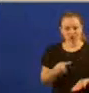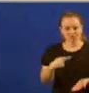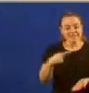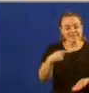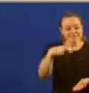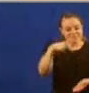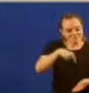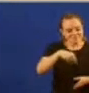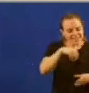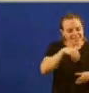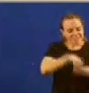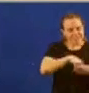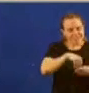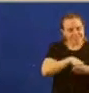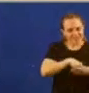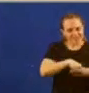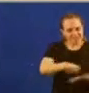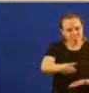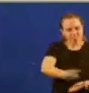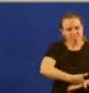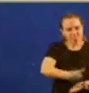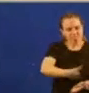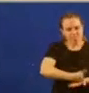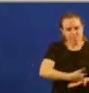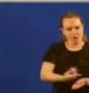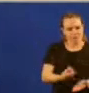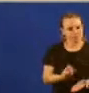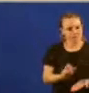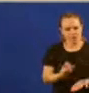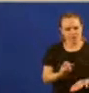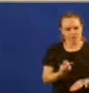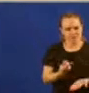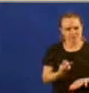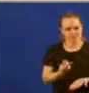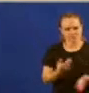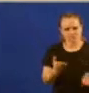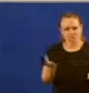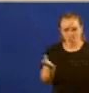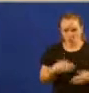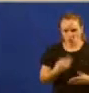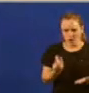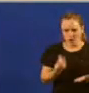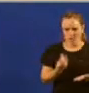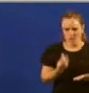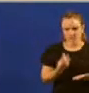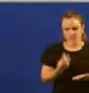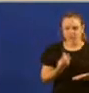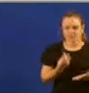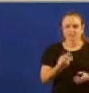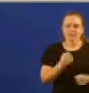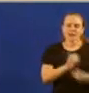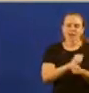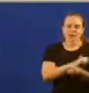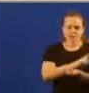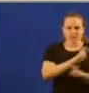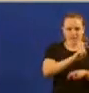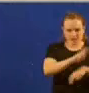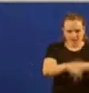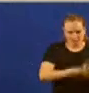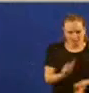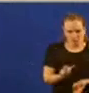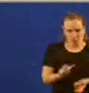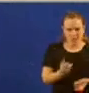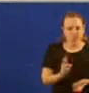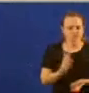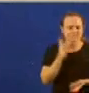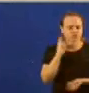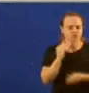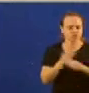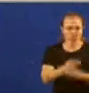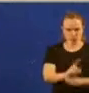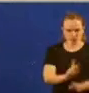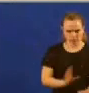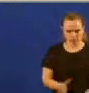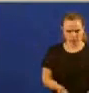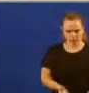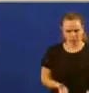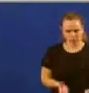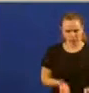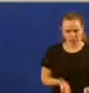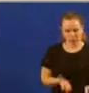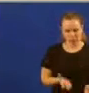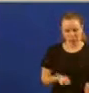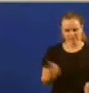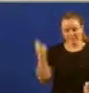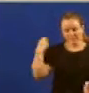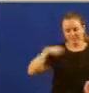interna está lastrada por unha reforma laboral por as pensións insuficientes as máis baixas de España por a caída das rendas